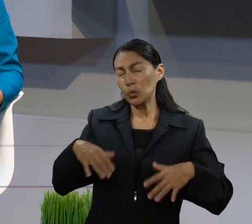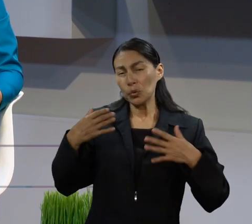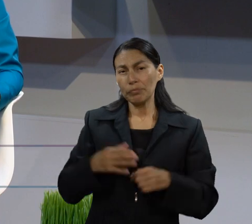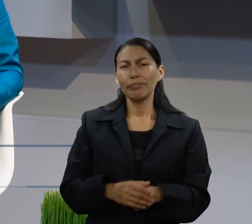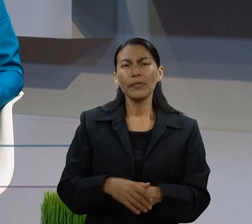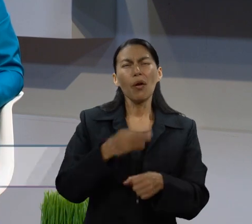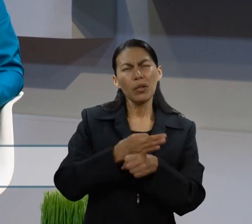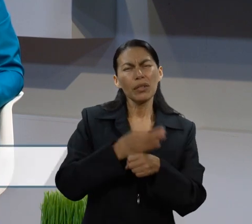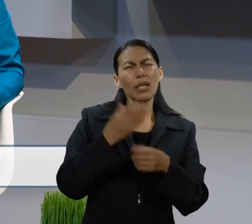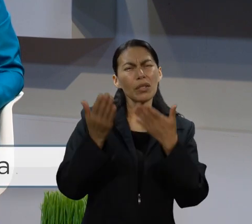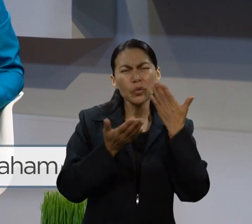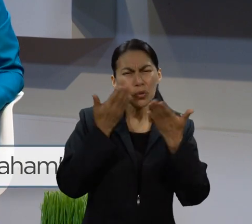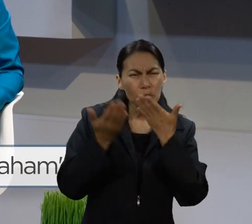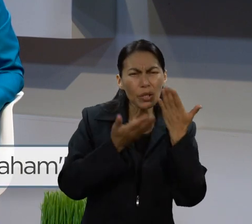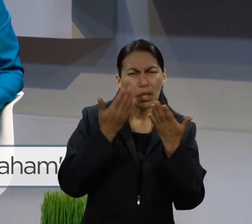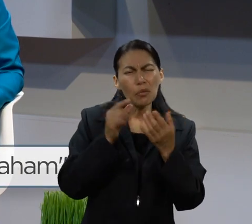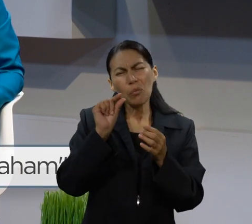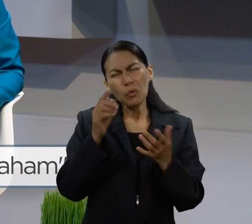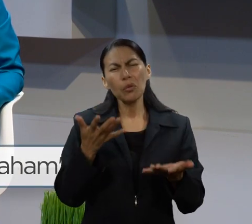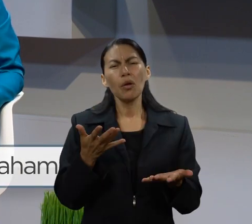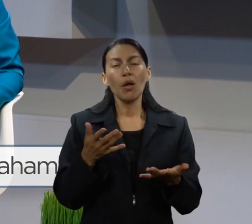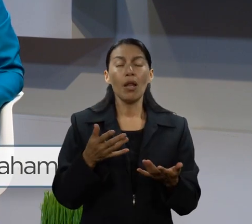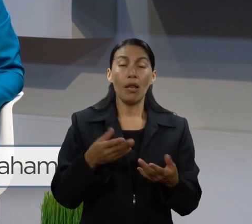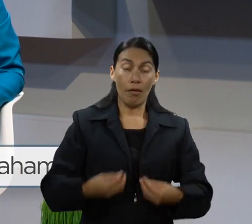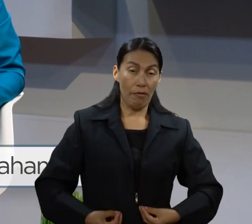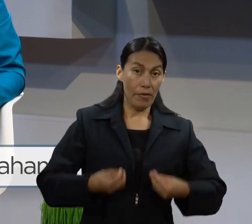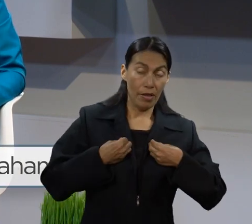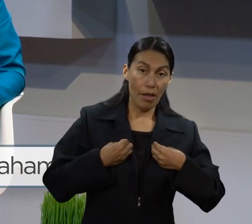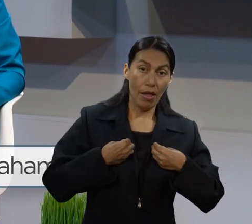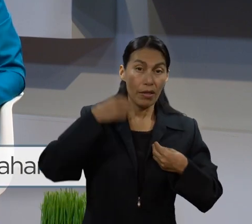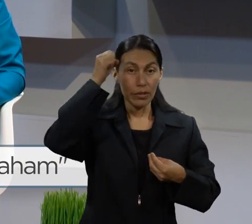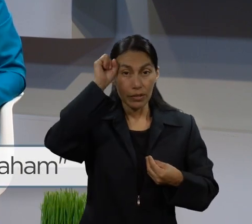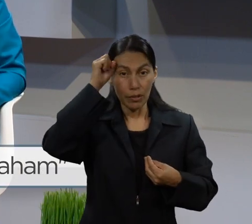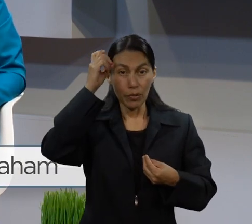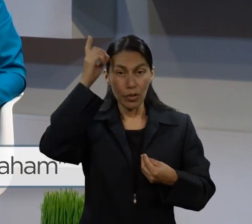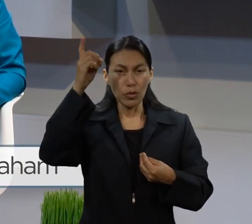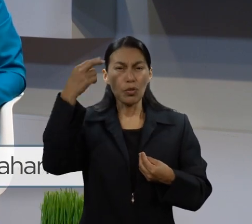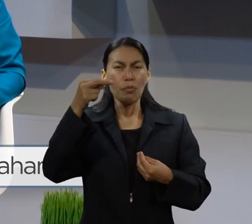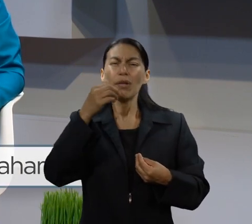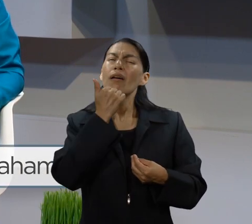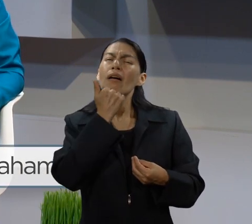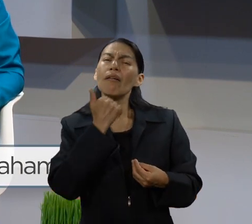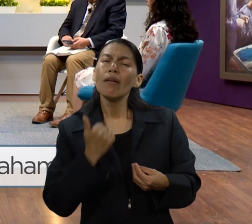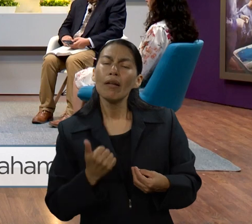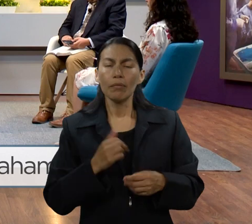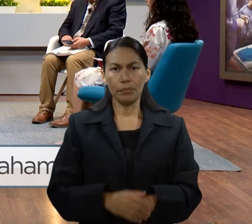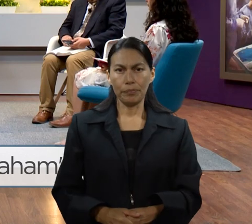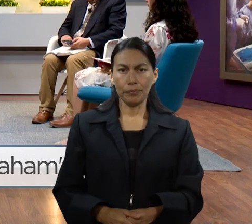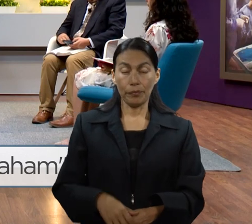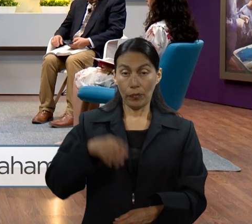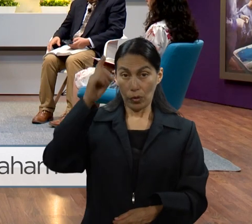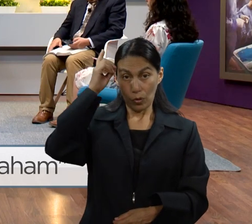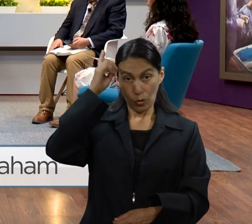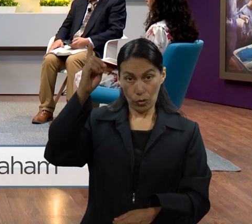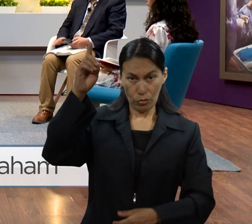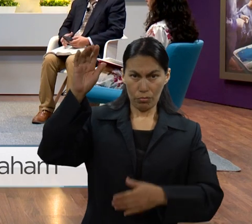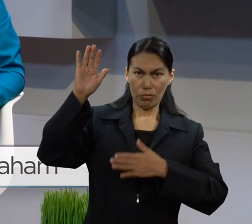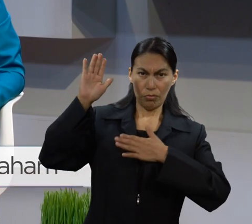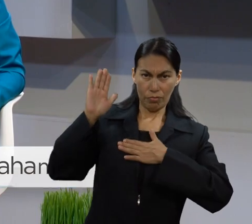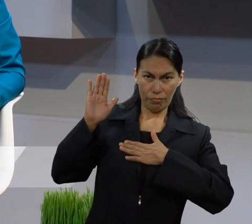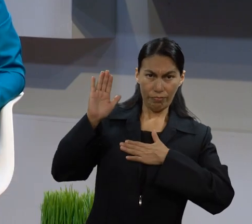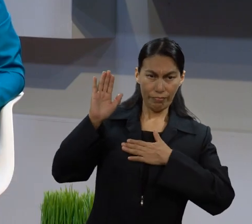estudiando ligeramente la vida de un siervo de Dios, Abraham. Dios